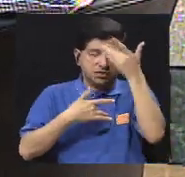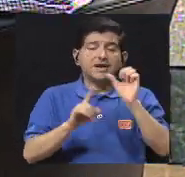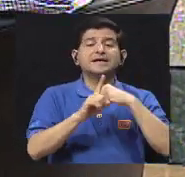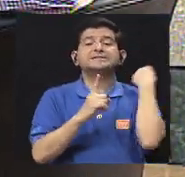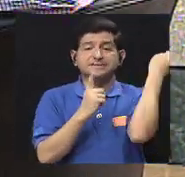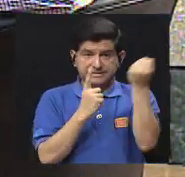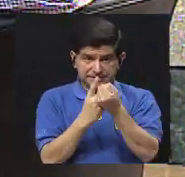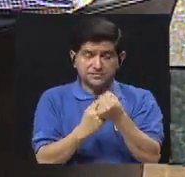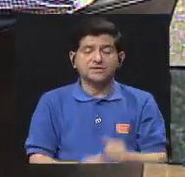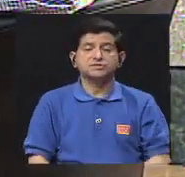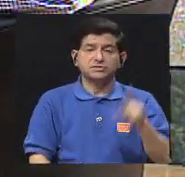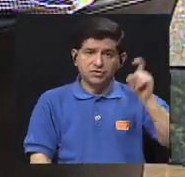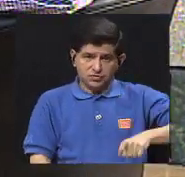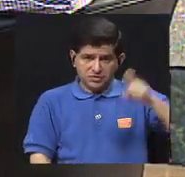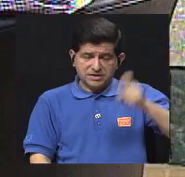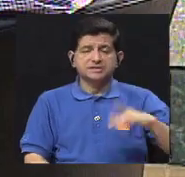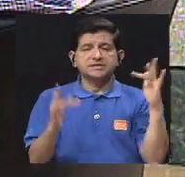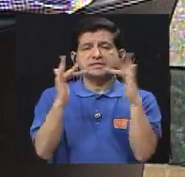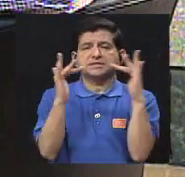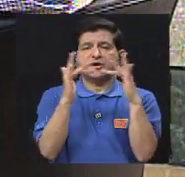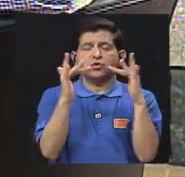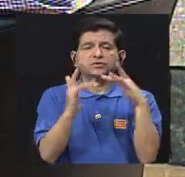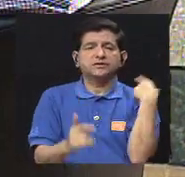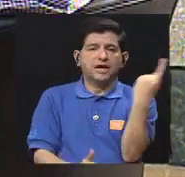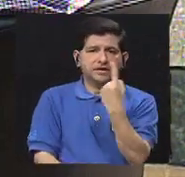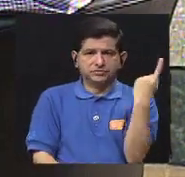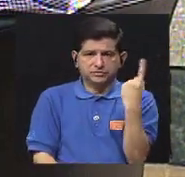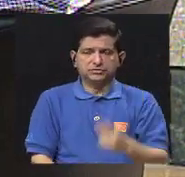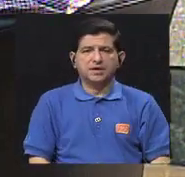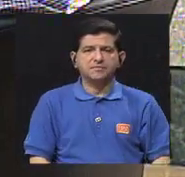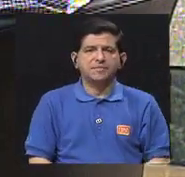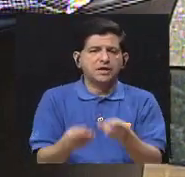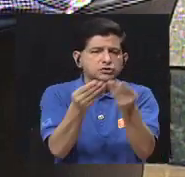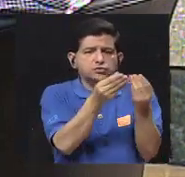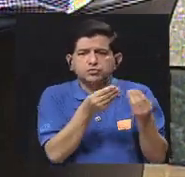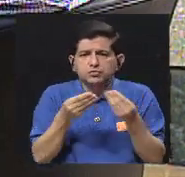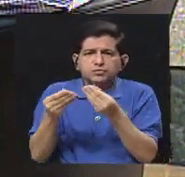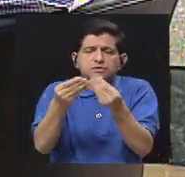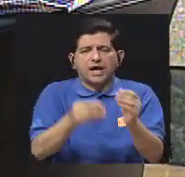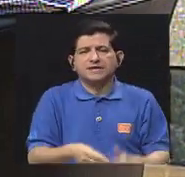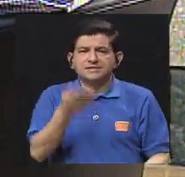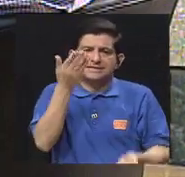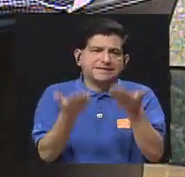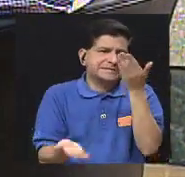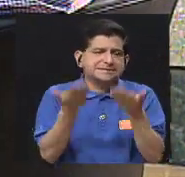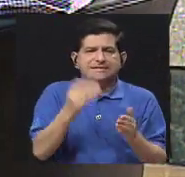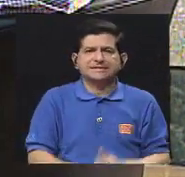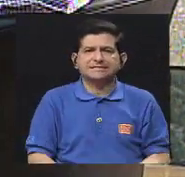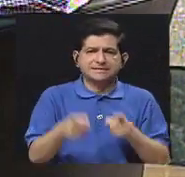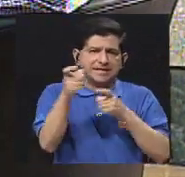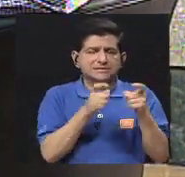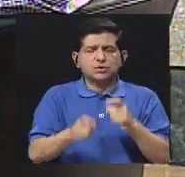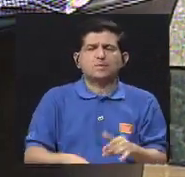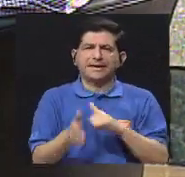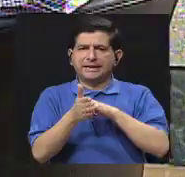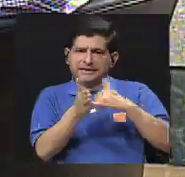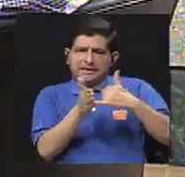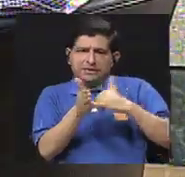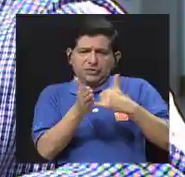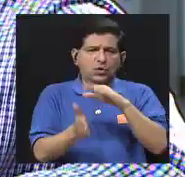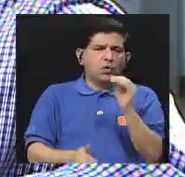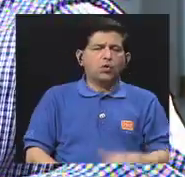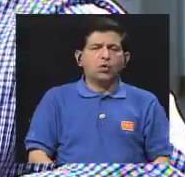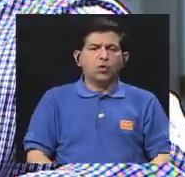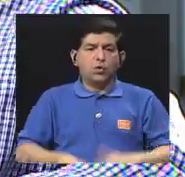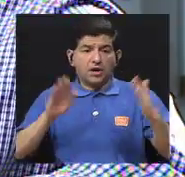condiciones, pues, les permite tener que estar en contacto casi siempre con sustancias que suelen ser, pues, de manejo delicado o